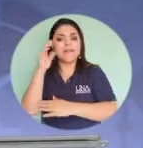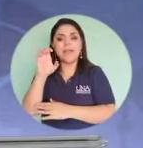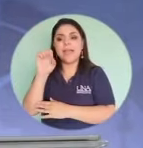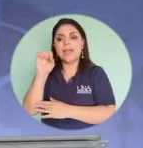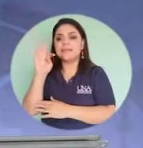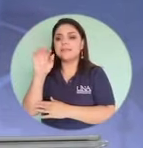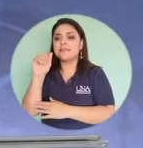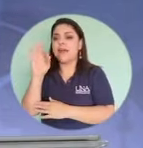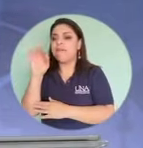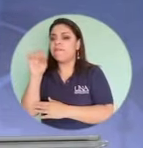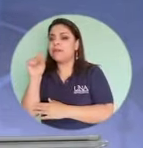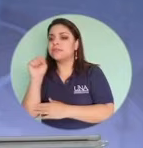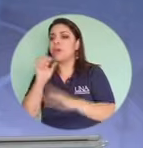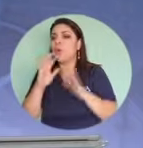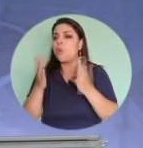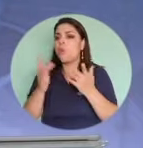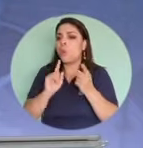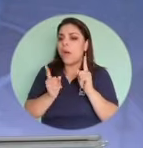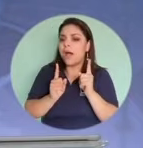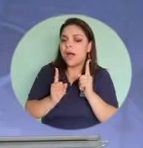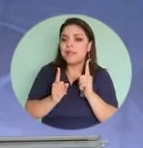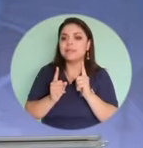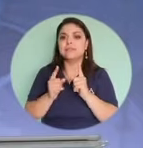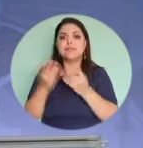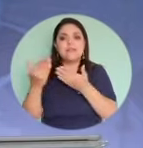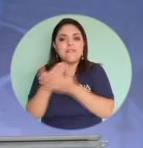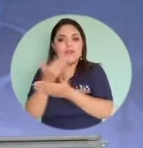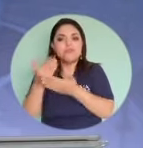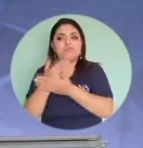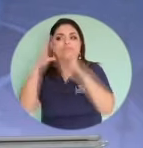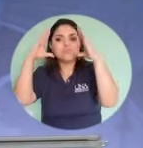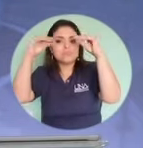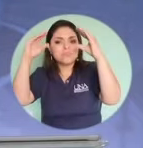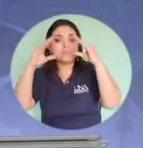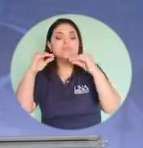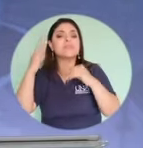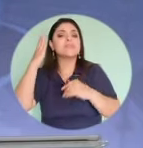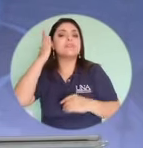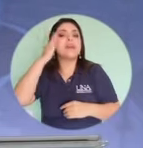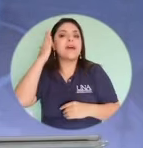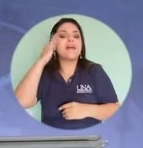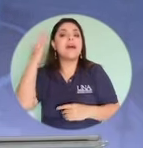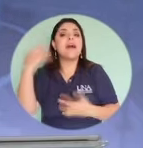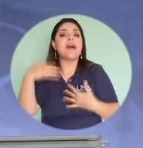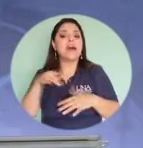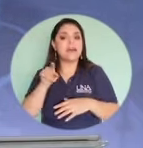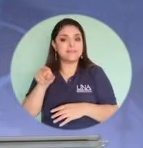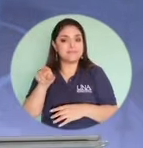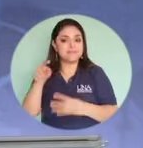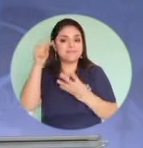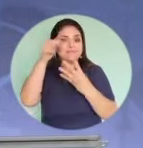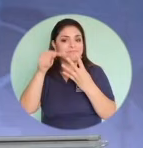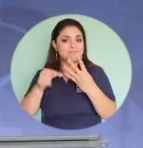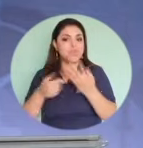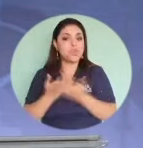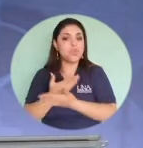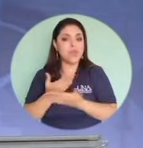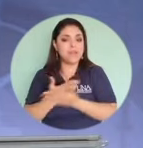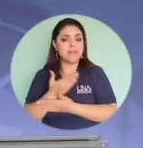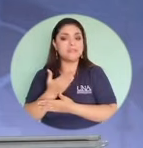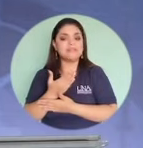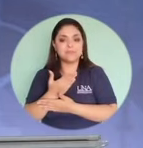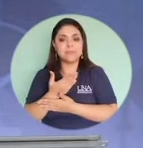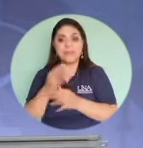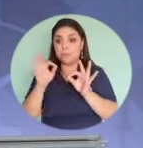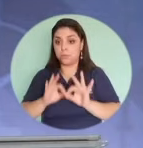modalidades, pero mantenerse informado, actualizado y estar al pendiente de los consejos nuevos que vayan surgiendo